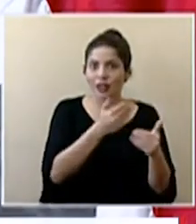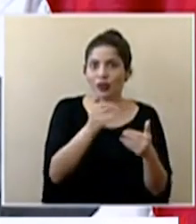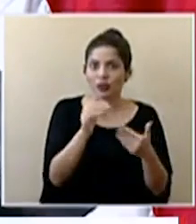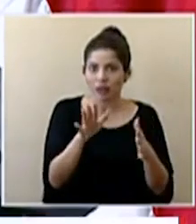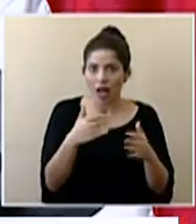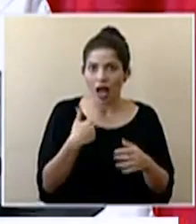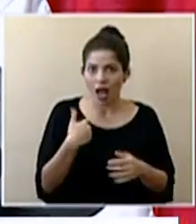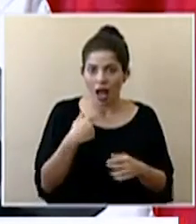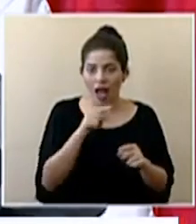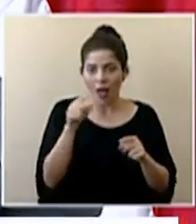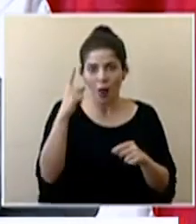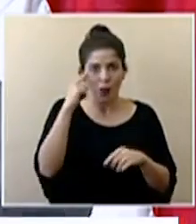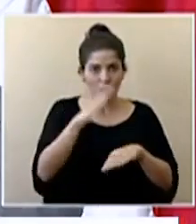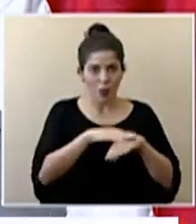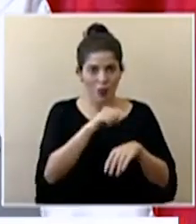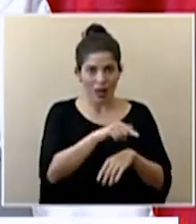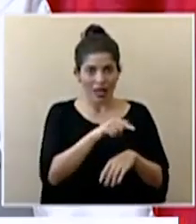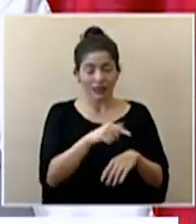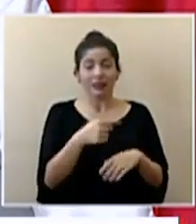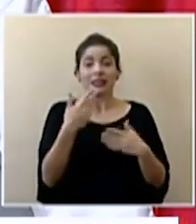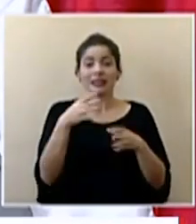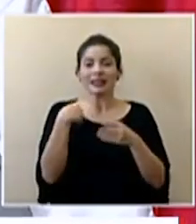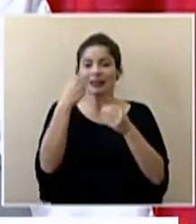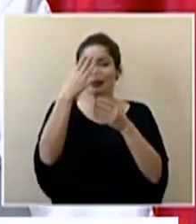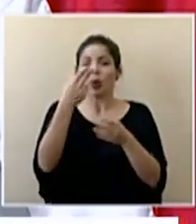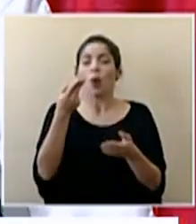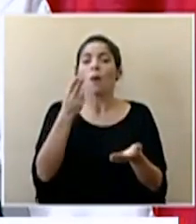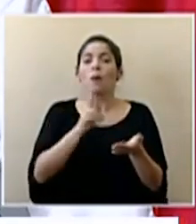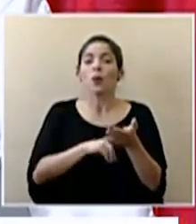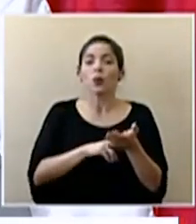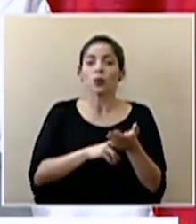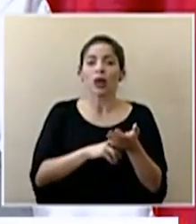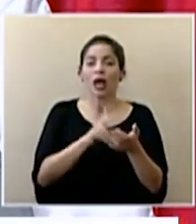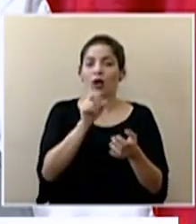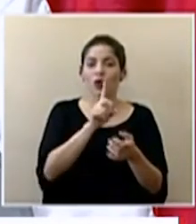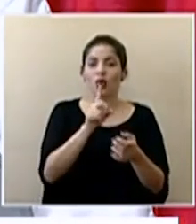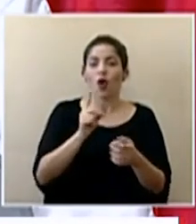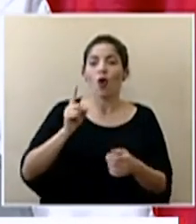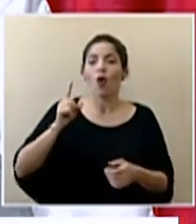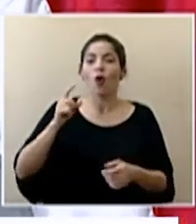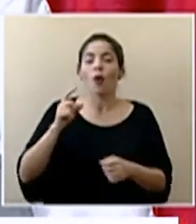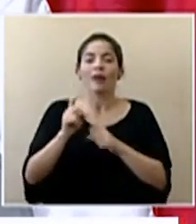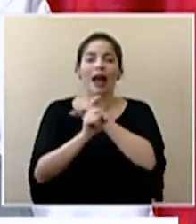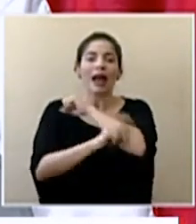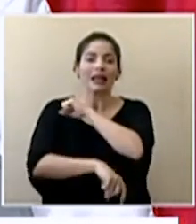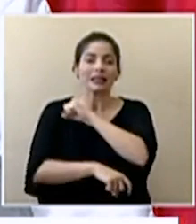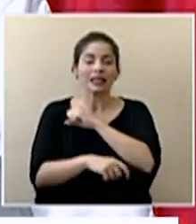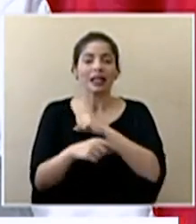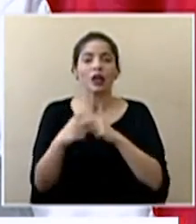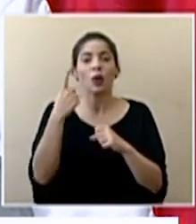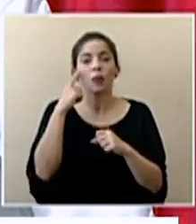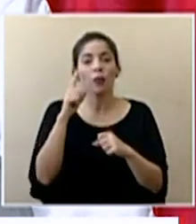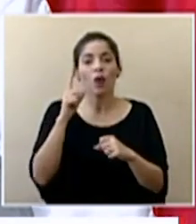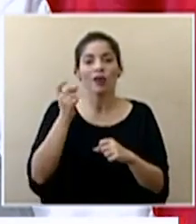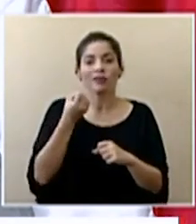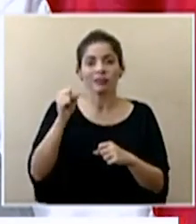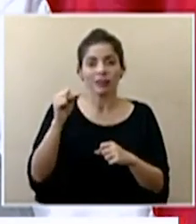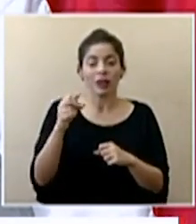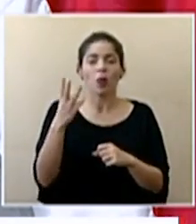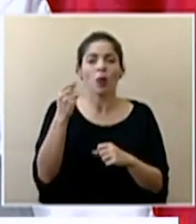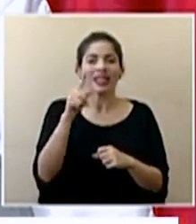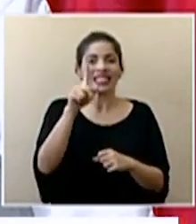dado los datos de las infracciones sanitarias no de multas que en este momento son 118 personas